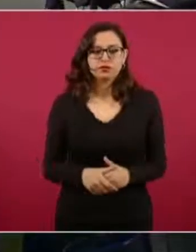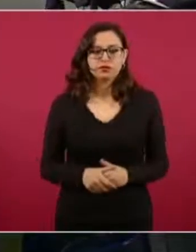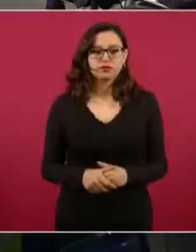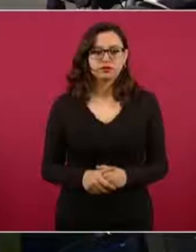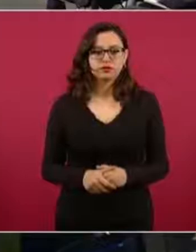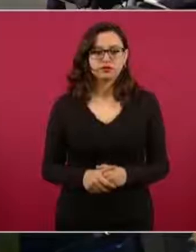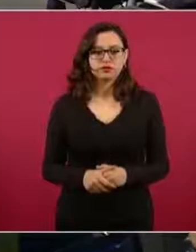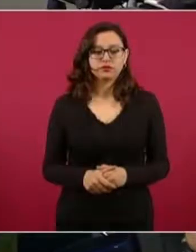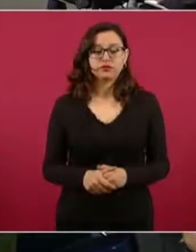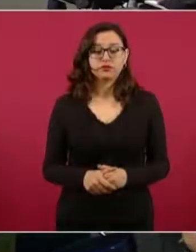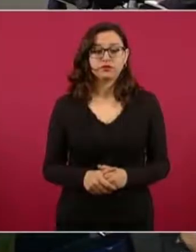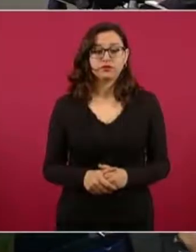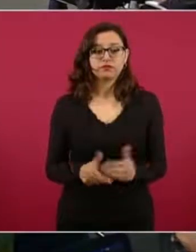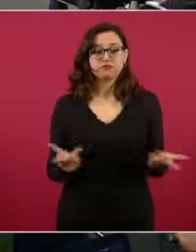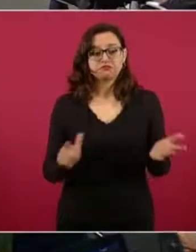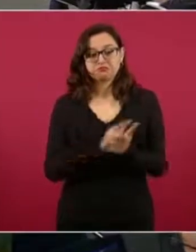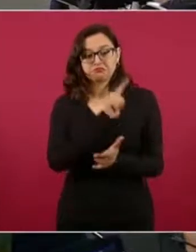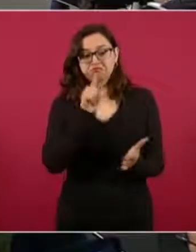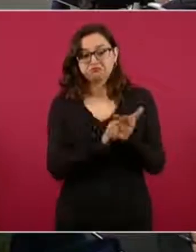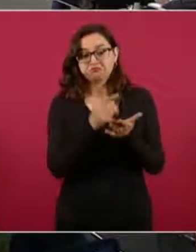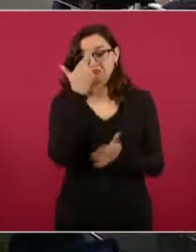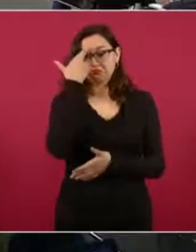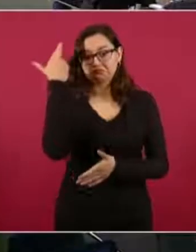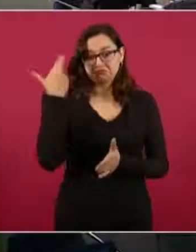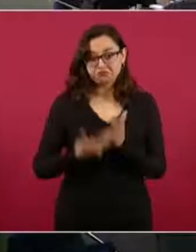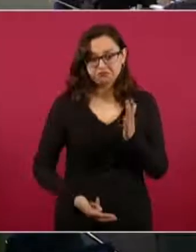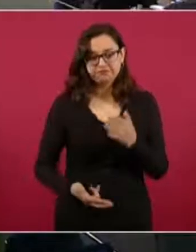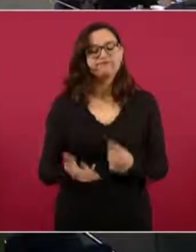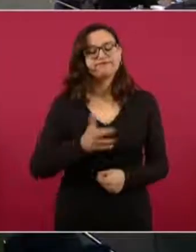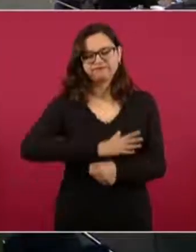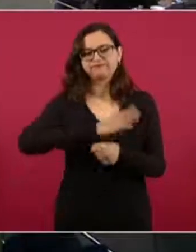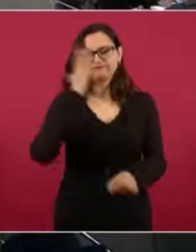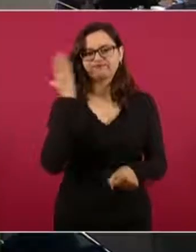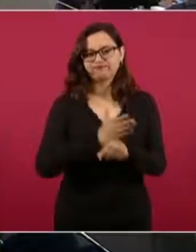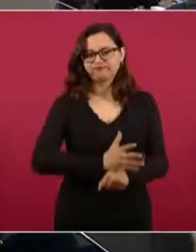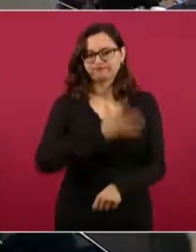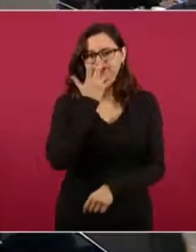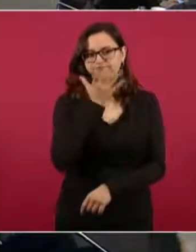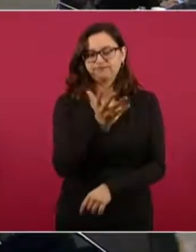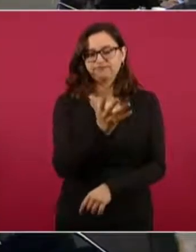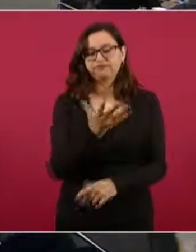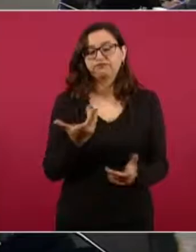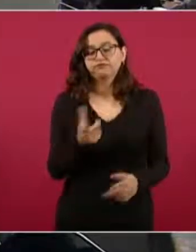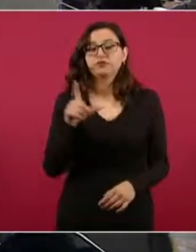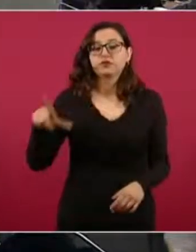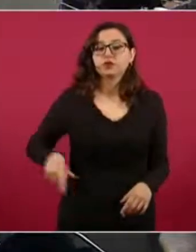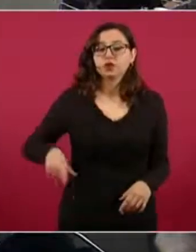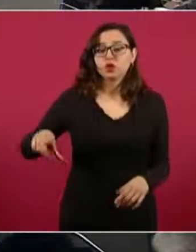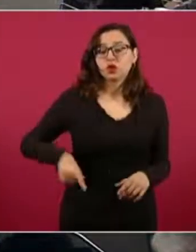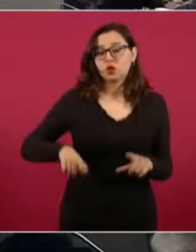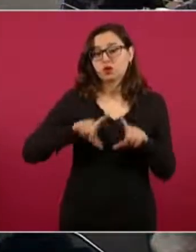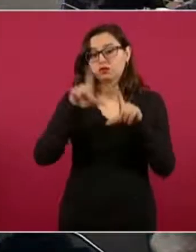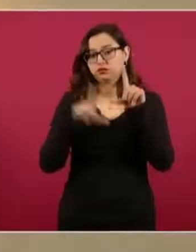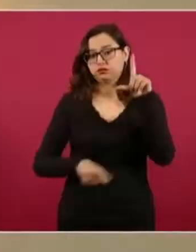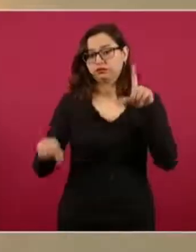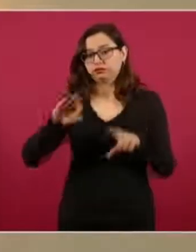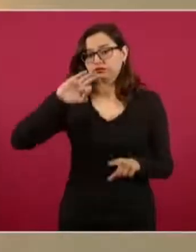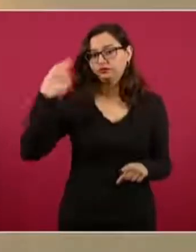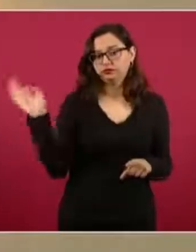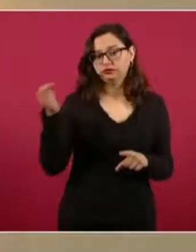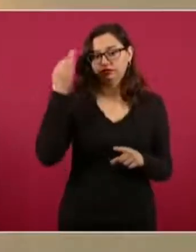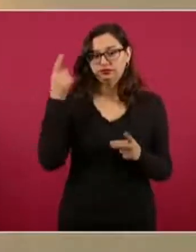impunidad, no hay crimen sin castigo, que es una acción coordinada del gobierno federal, Gabinete de Seguridad,